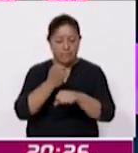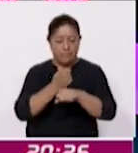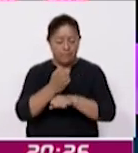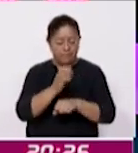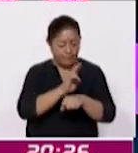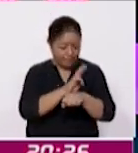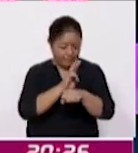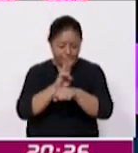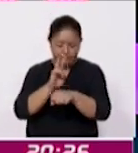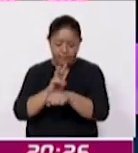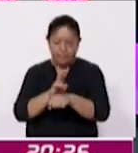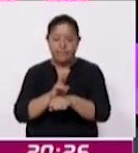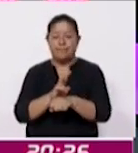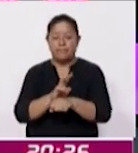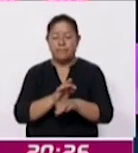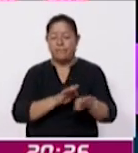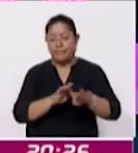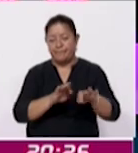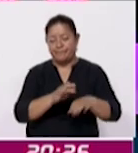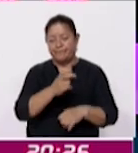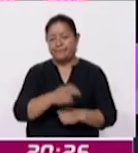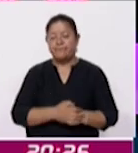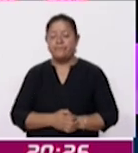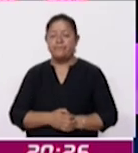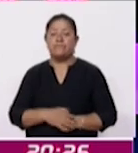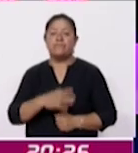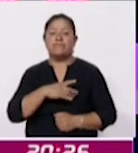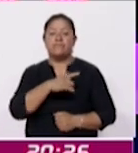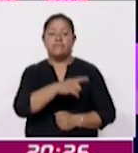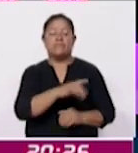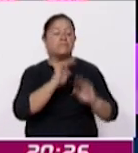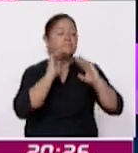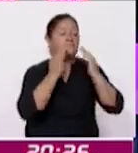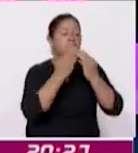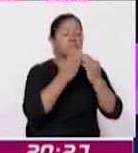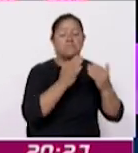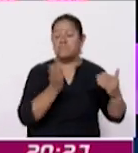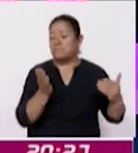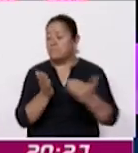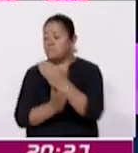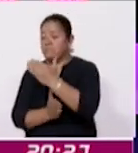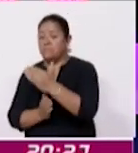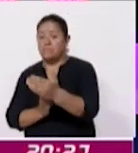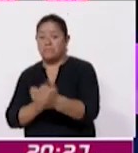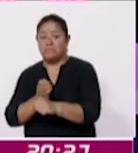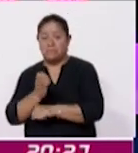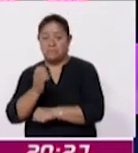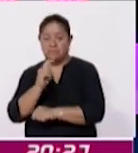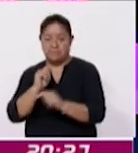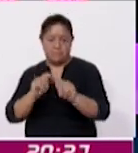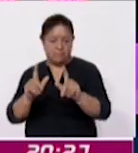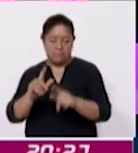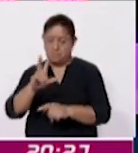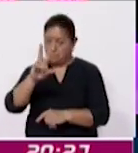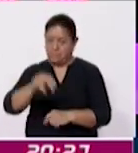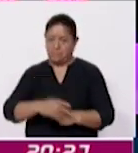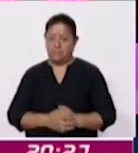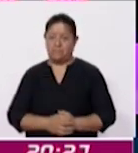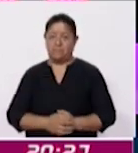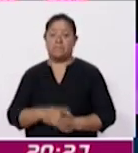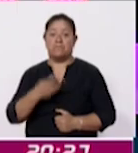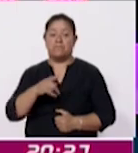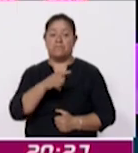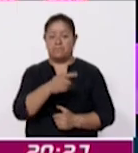fronteras y que la delincuencia no cruce hacia el Estado de Tlaxcala. Es lo que están procurando y es en lo que se está trabajando. Pero fueron muy